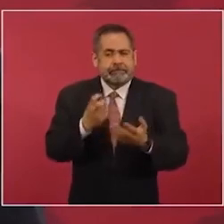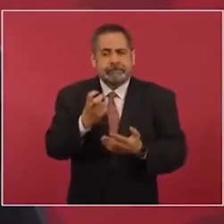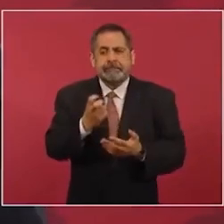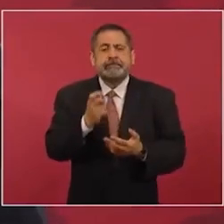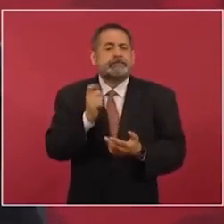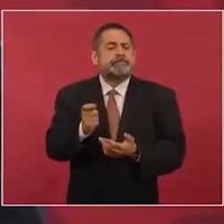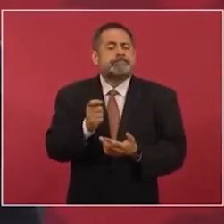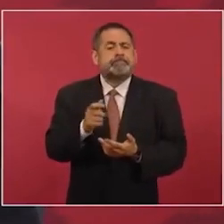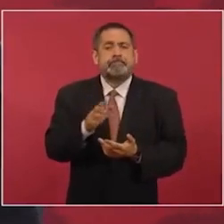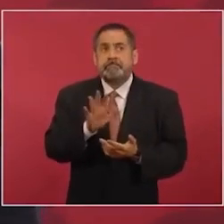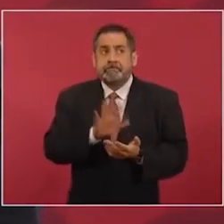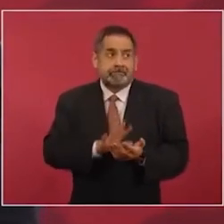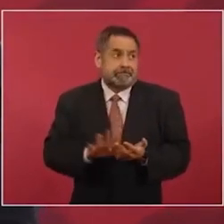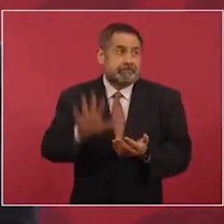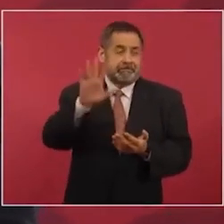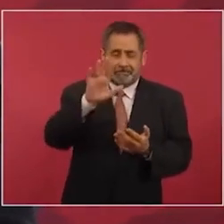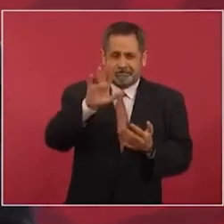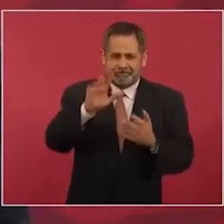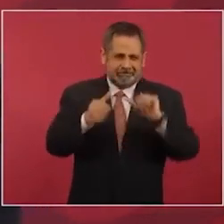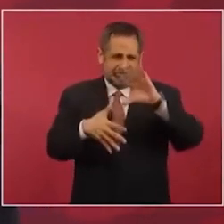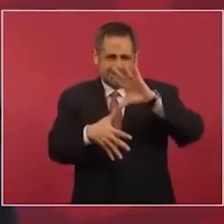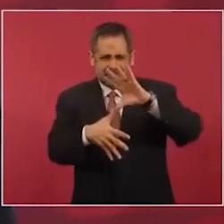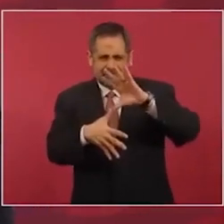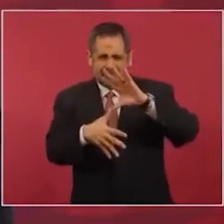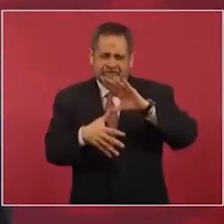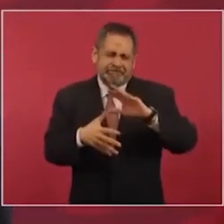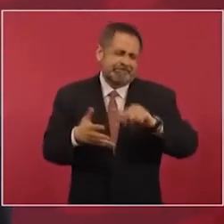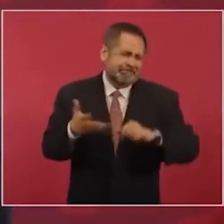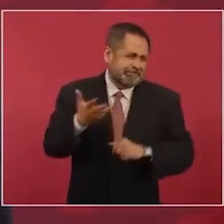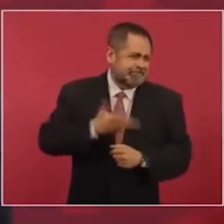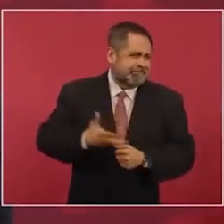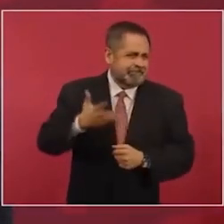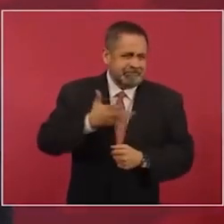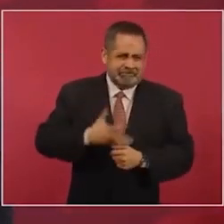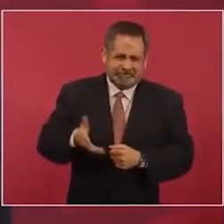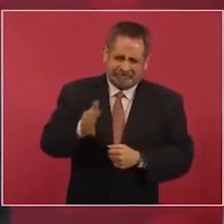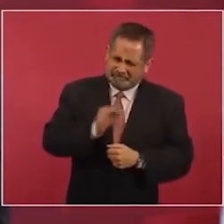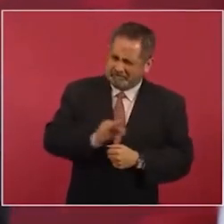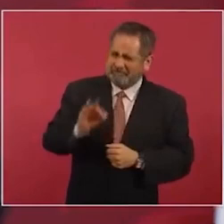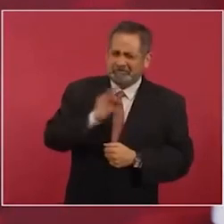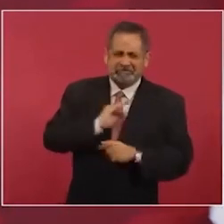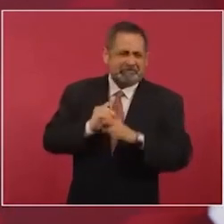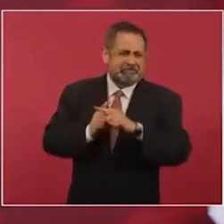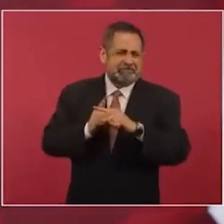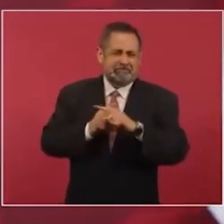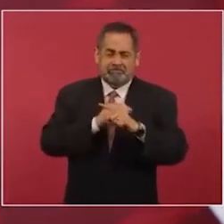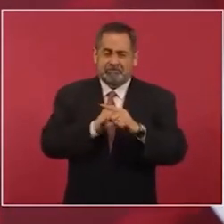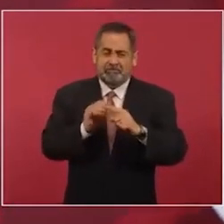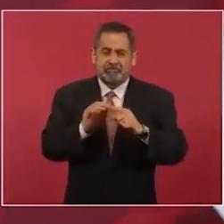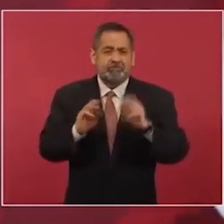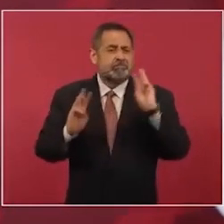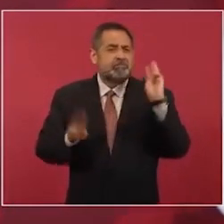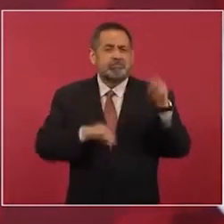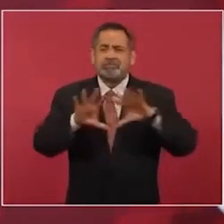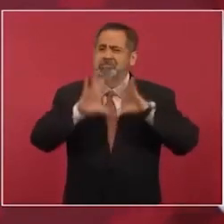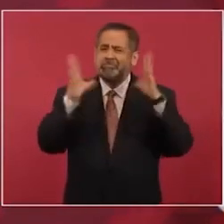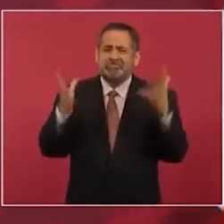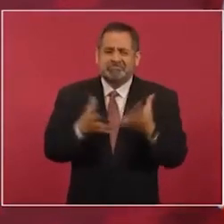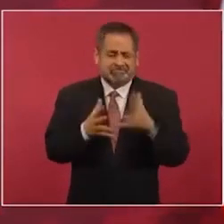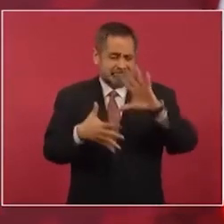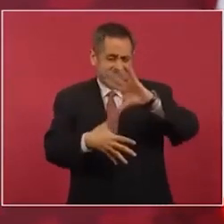con muchas potencialidades, esa es la región más importante del mundo,